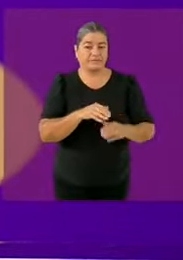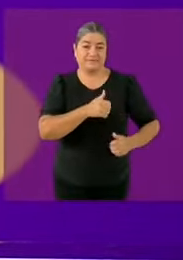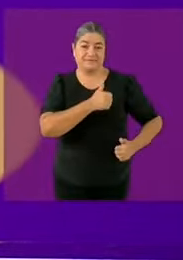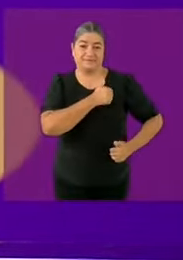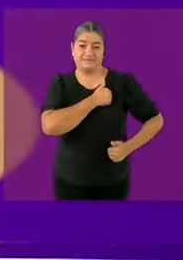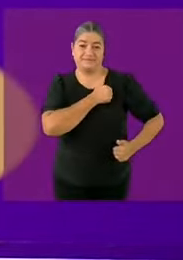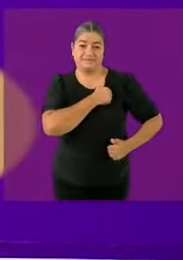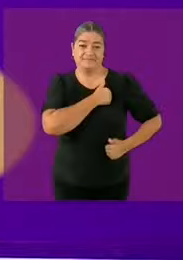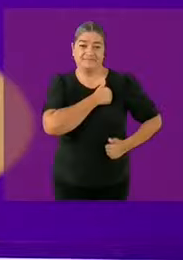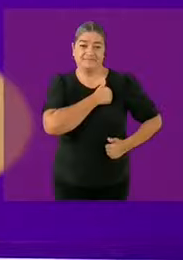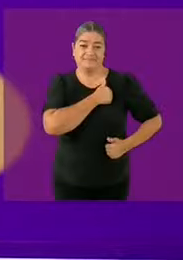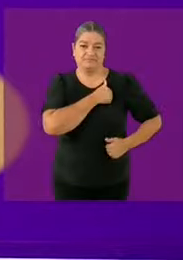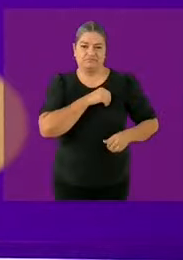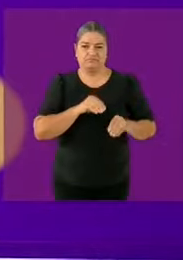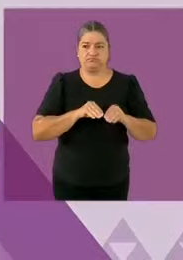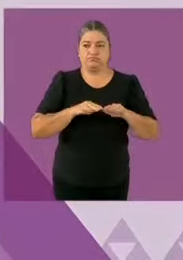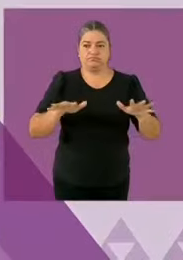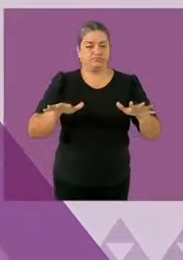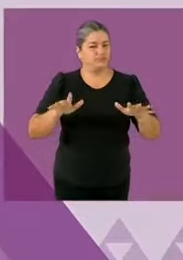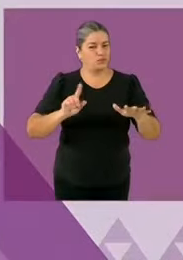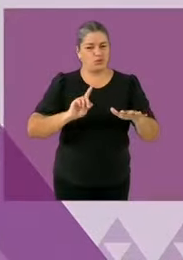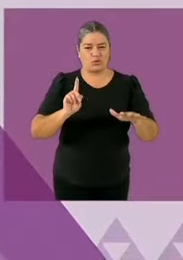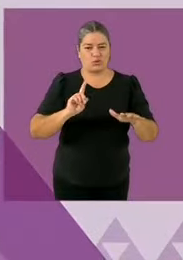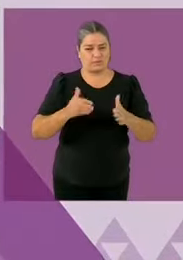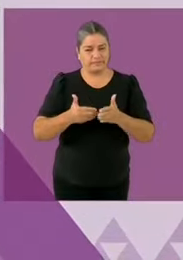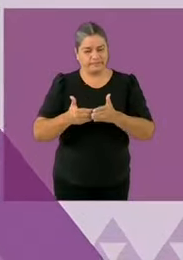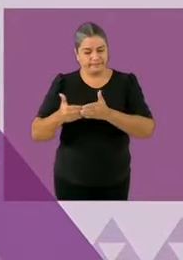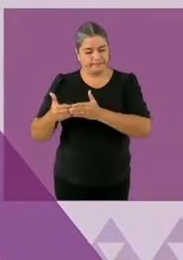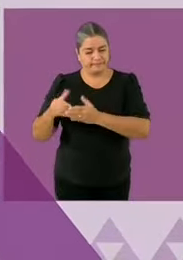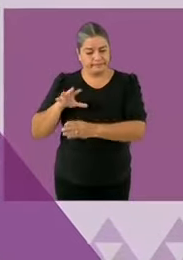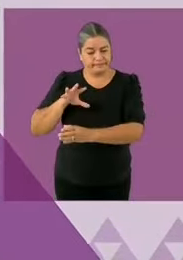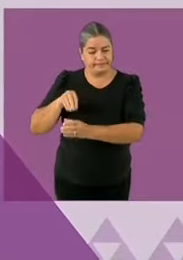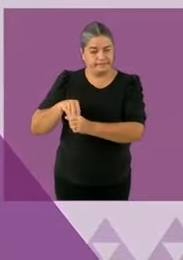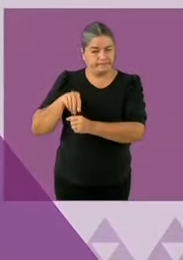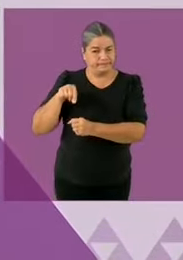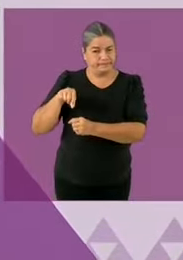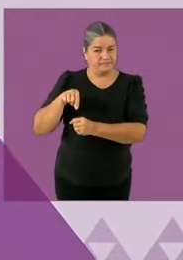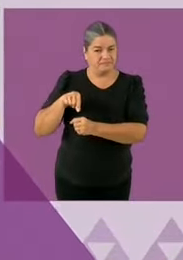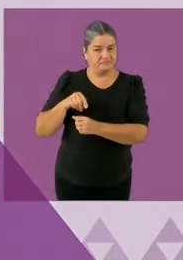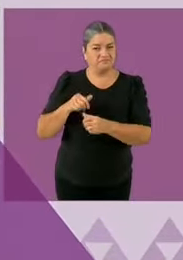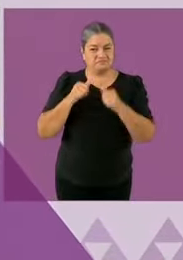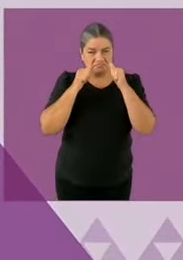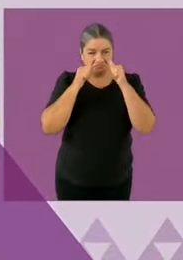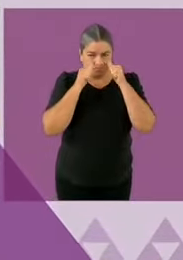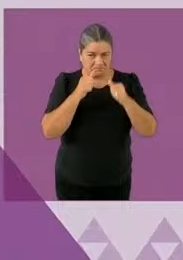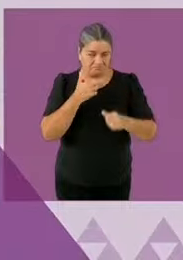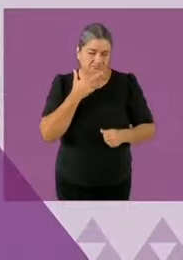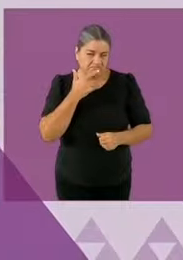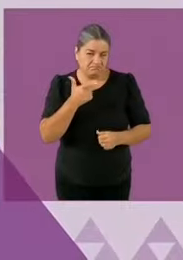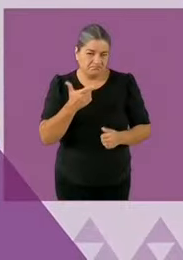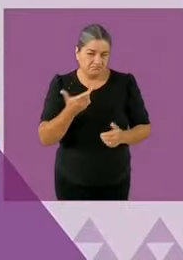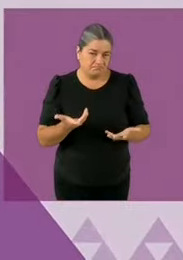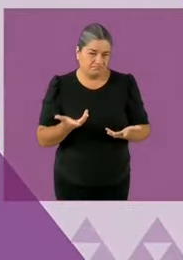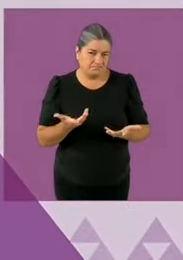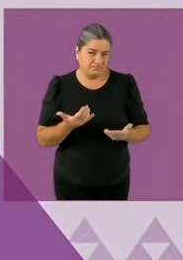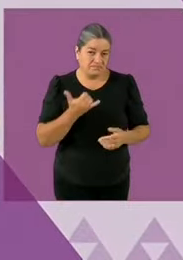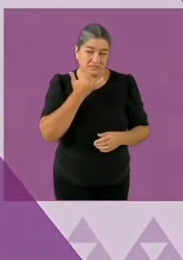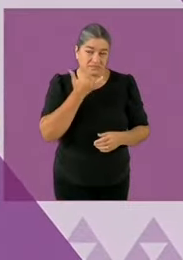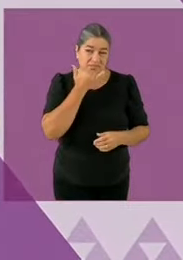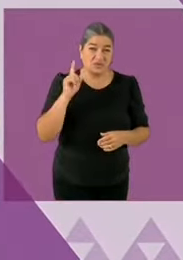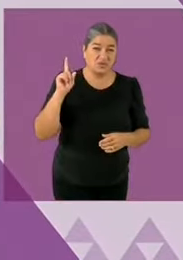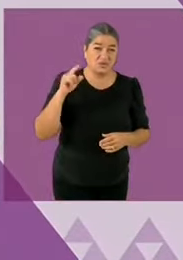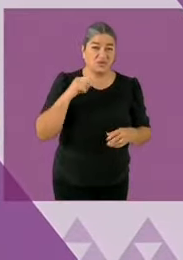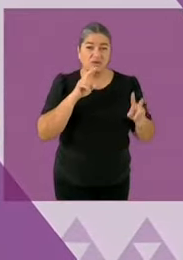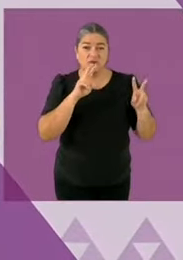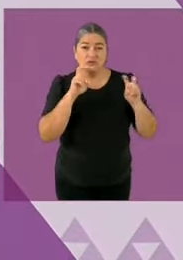Constitución. Gracias. Candidata Xochitl Galvez Candidato Máñez Vamos a hablar de otros temas también. Bueno, a hablar de varios.